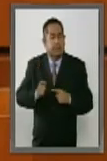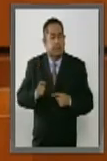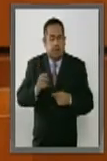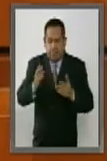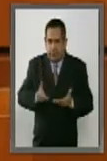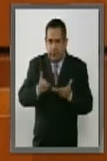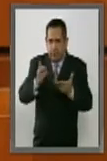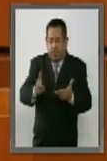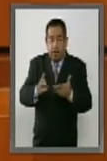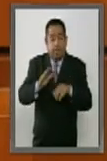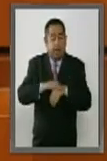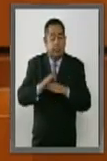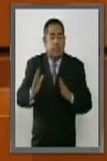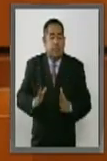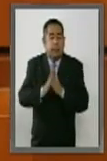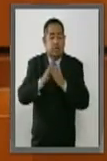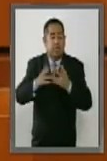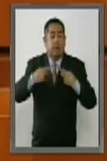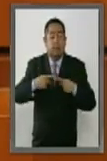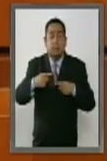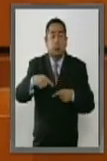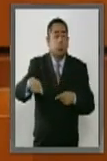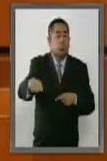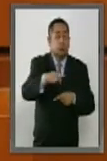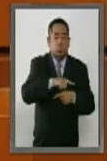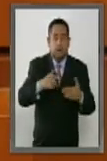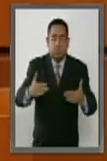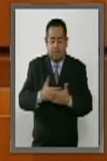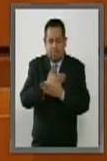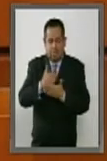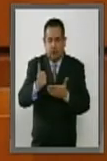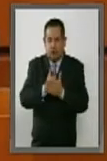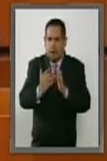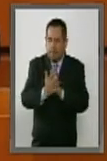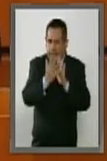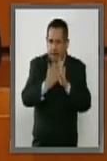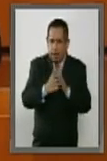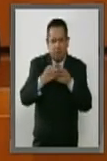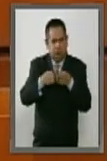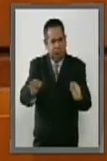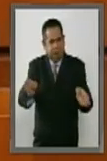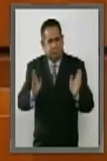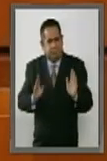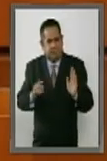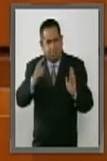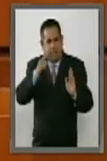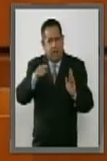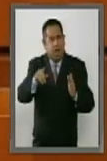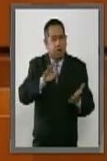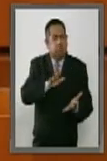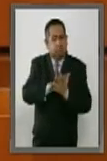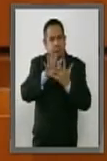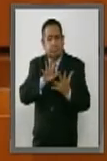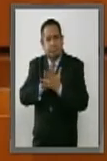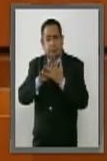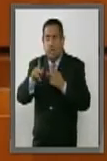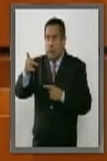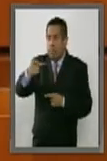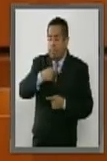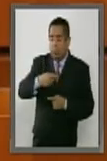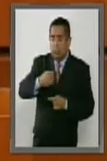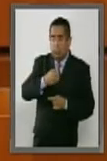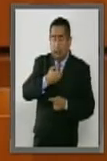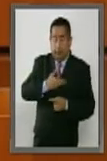garantizar una participación ciudadana y particularmente abrir los espacios que vienen de parte del Ejecutivo